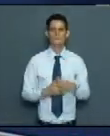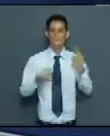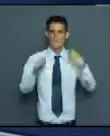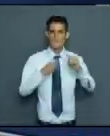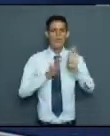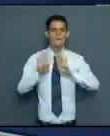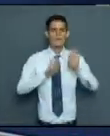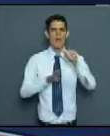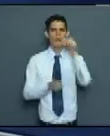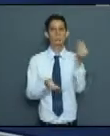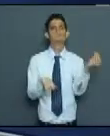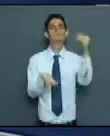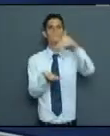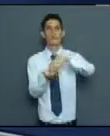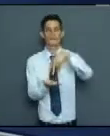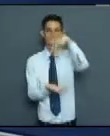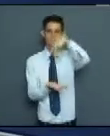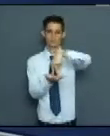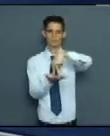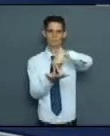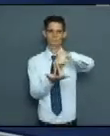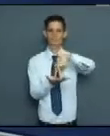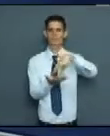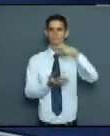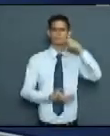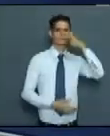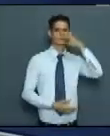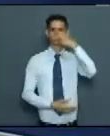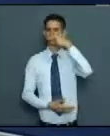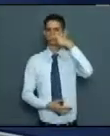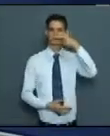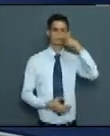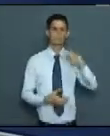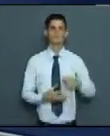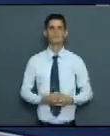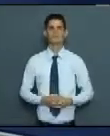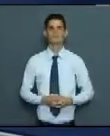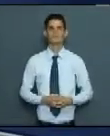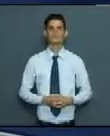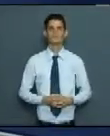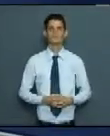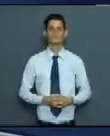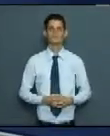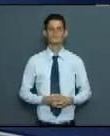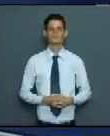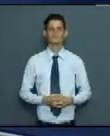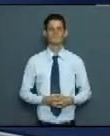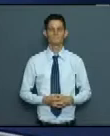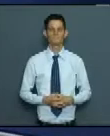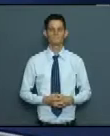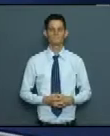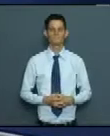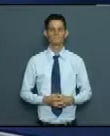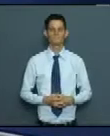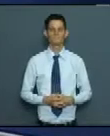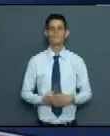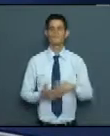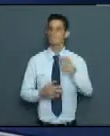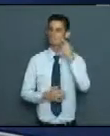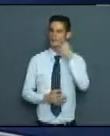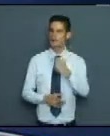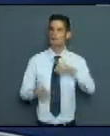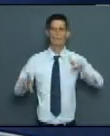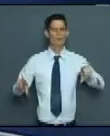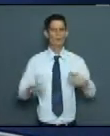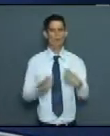población y ahí nos dirigimos. Y en efecto se revisa y de